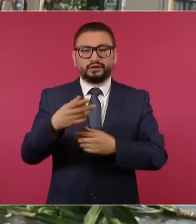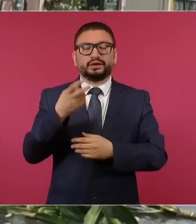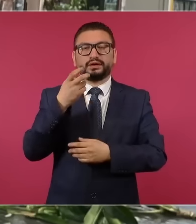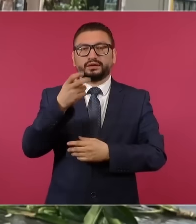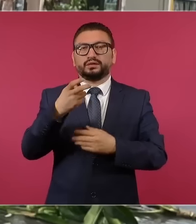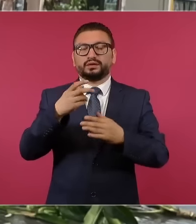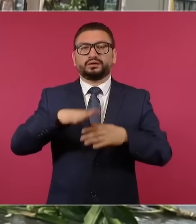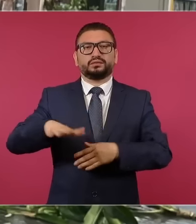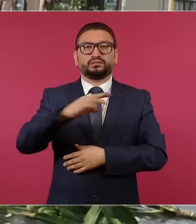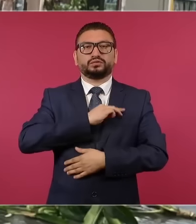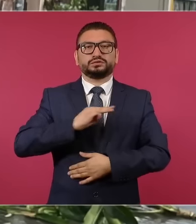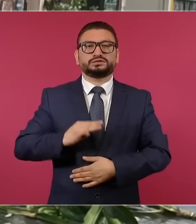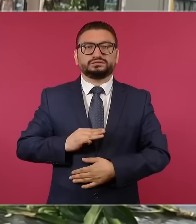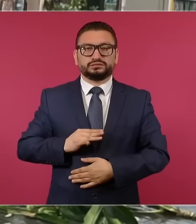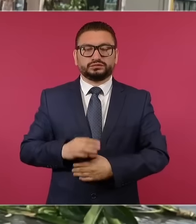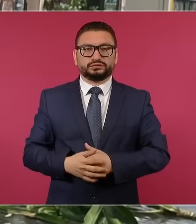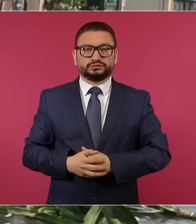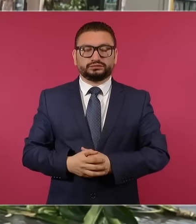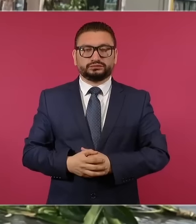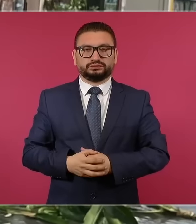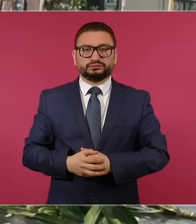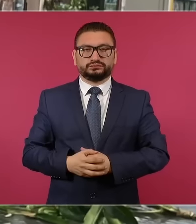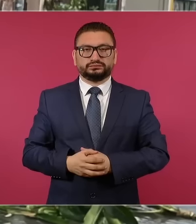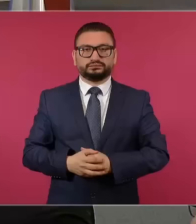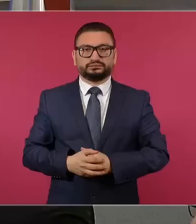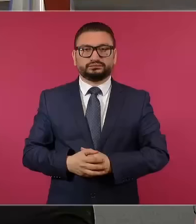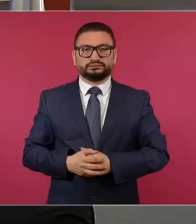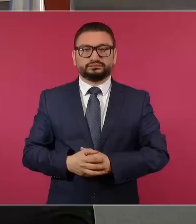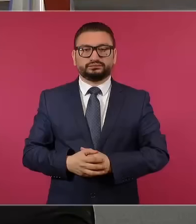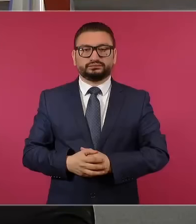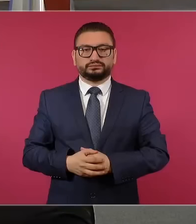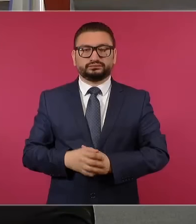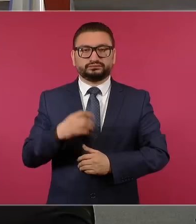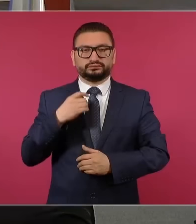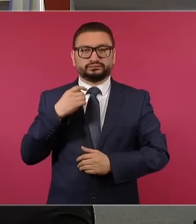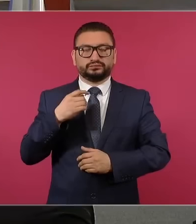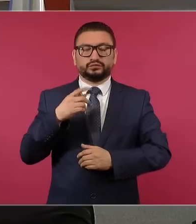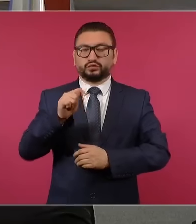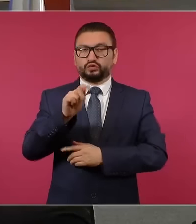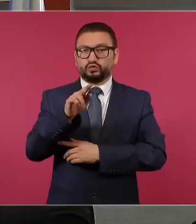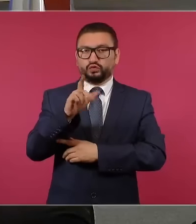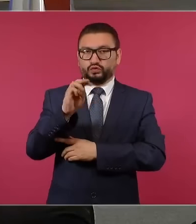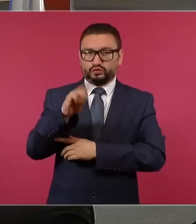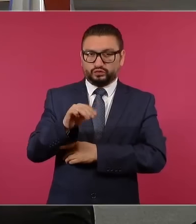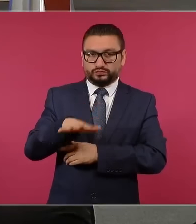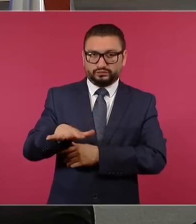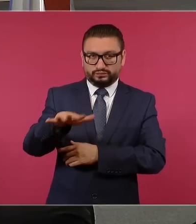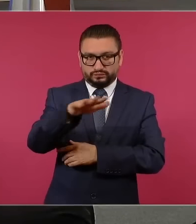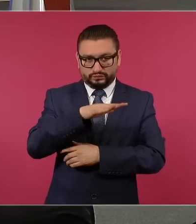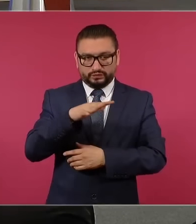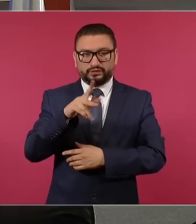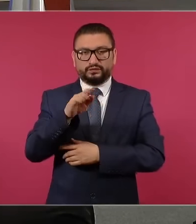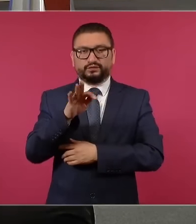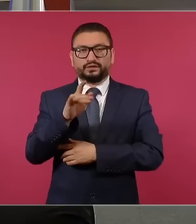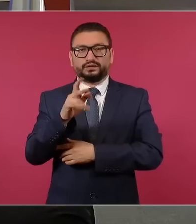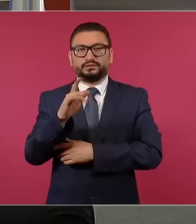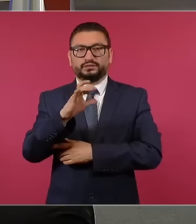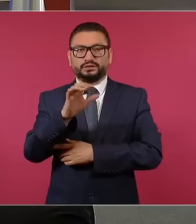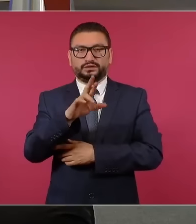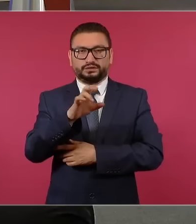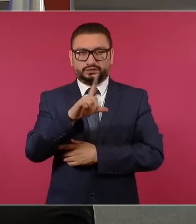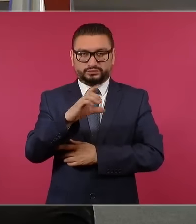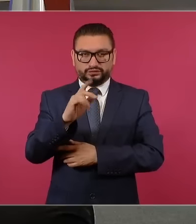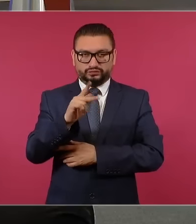Tulum y Felipe Cabillo Puerto.